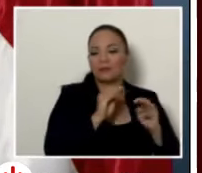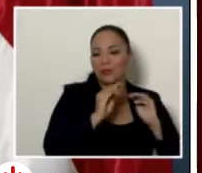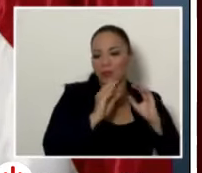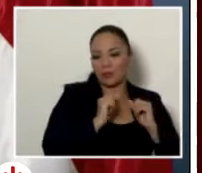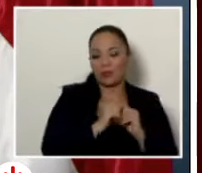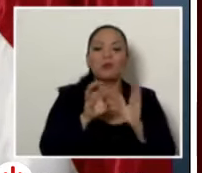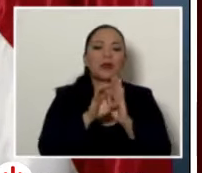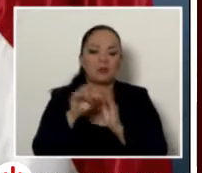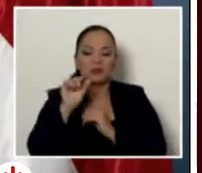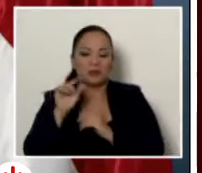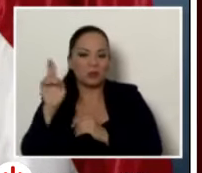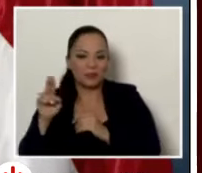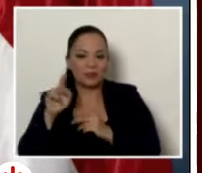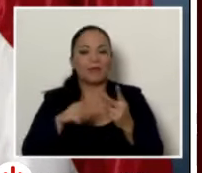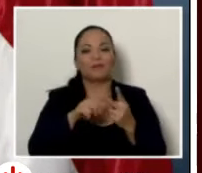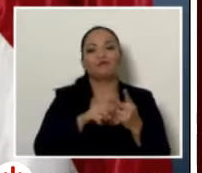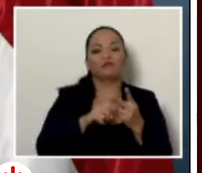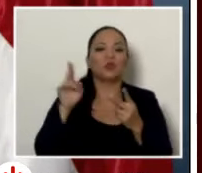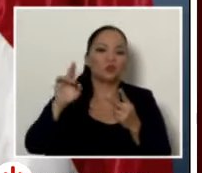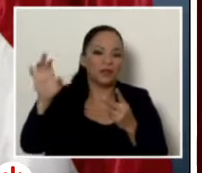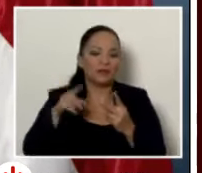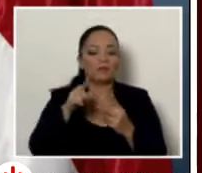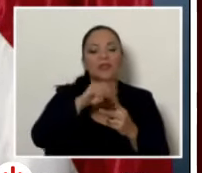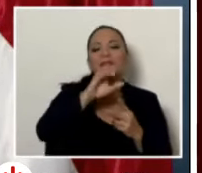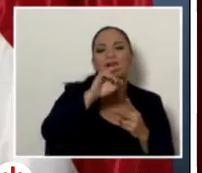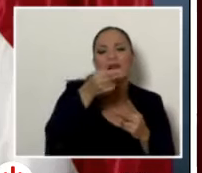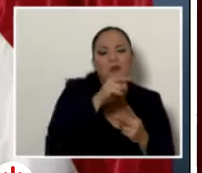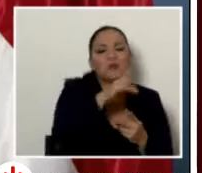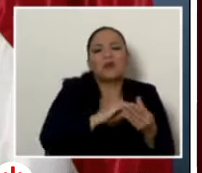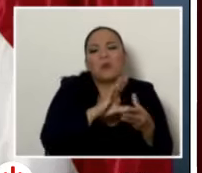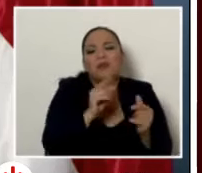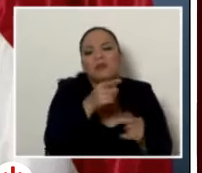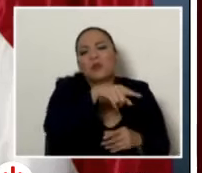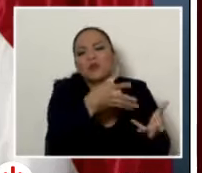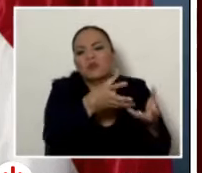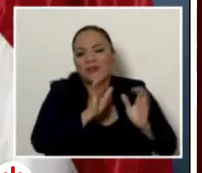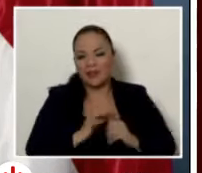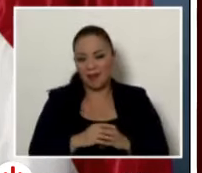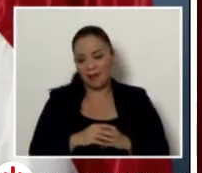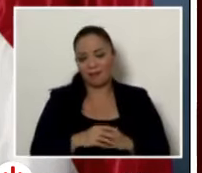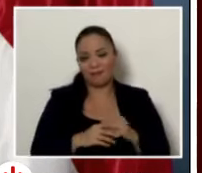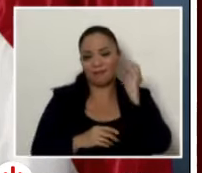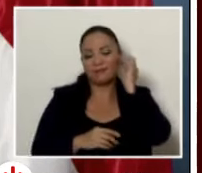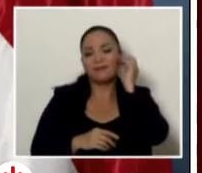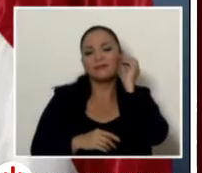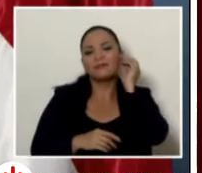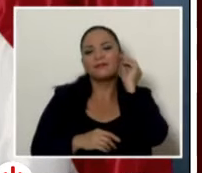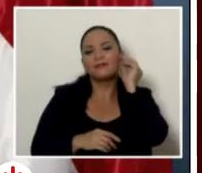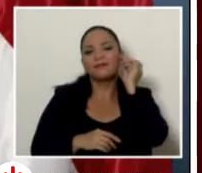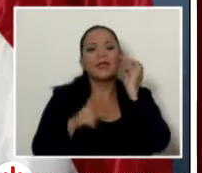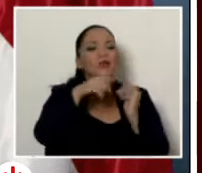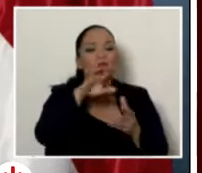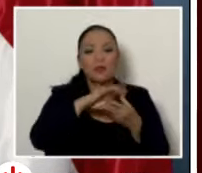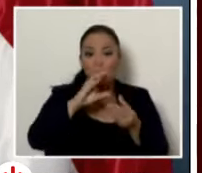de Semanario Universidad y la Universidad de Costa Rica y de Cerro Hoy este se lo cuentan no para